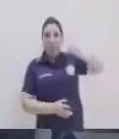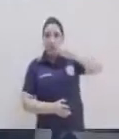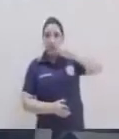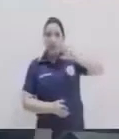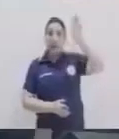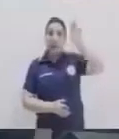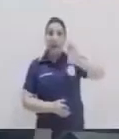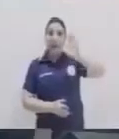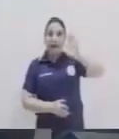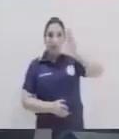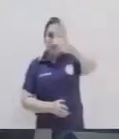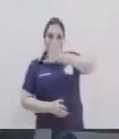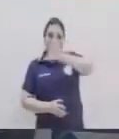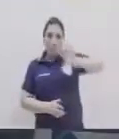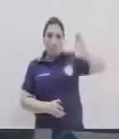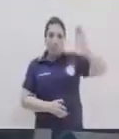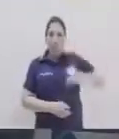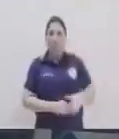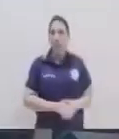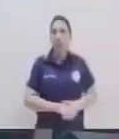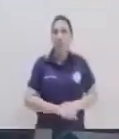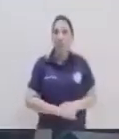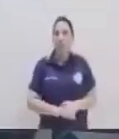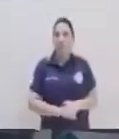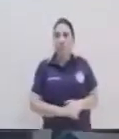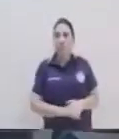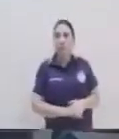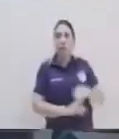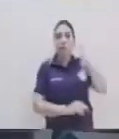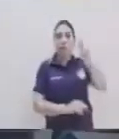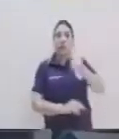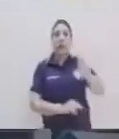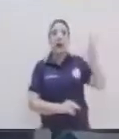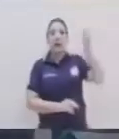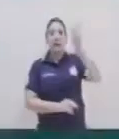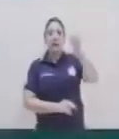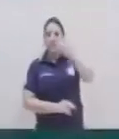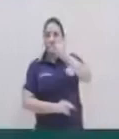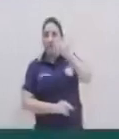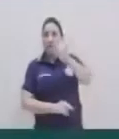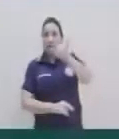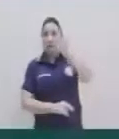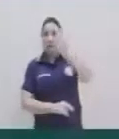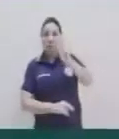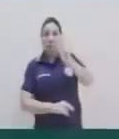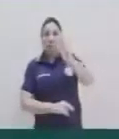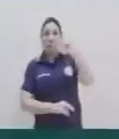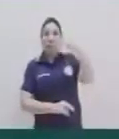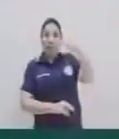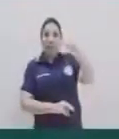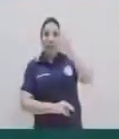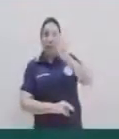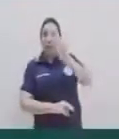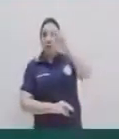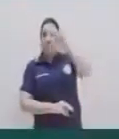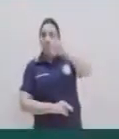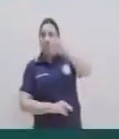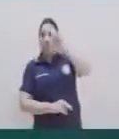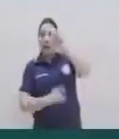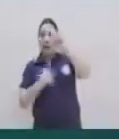Y la ecuación para esta parábola sería esta. Y al cuadrado es igual a menos 4 por